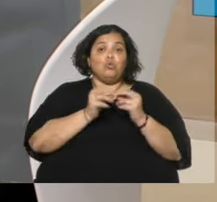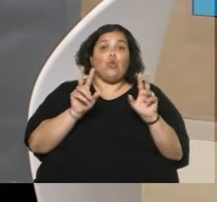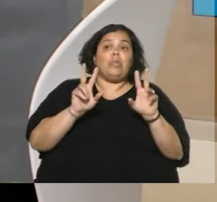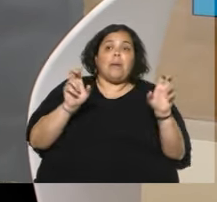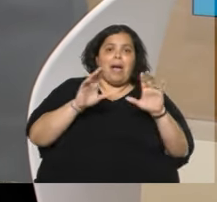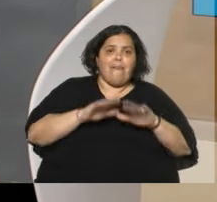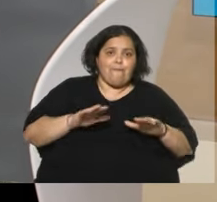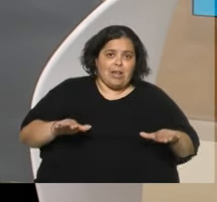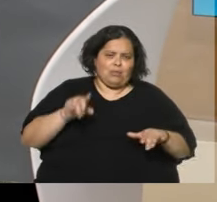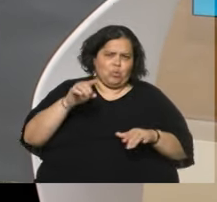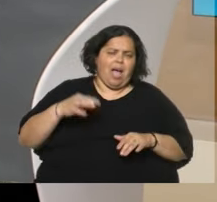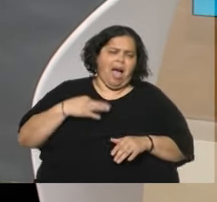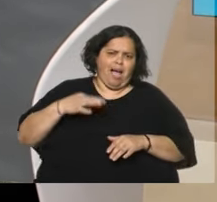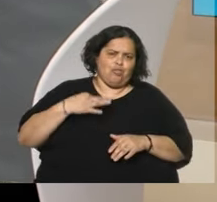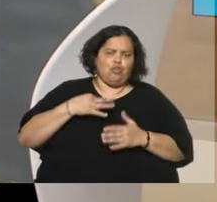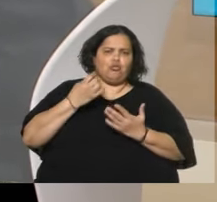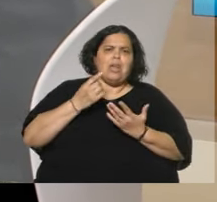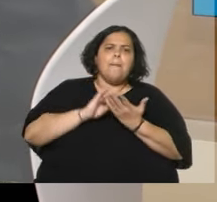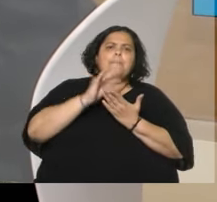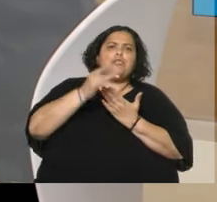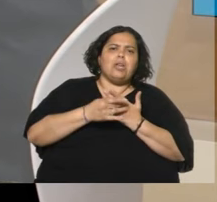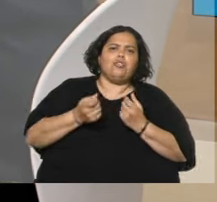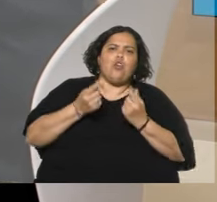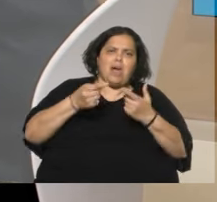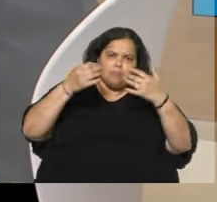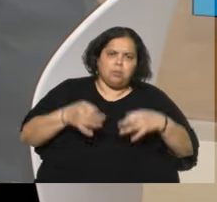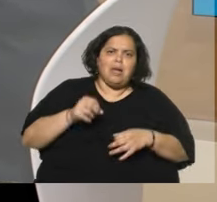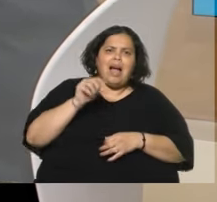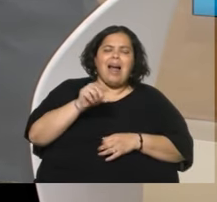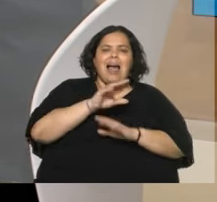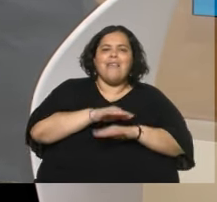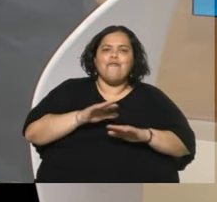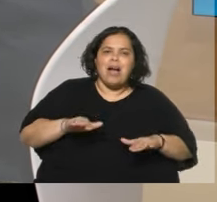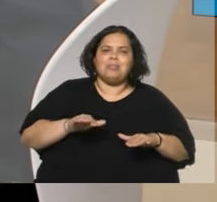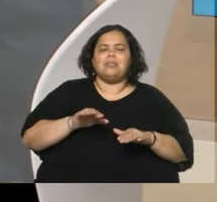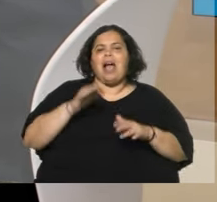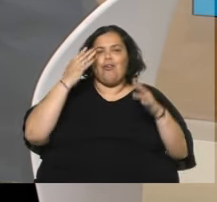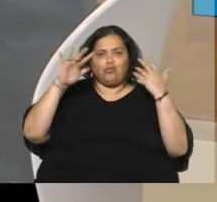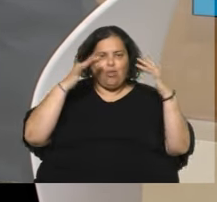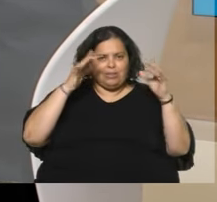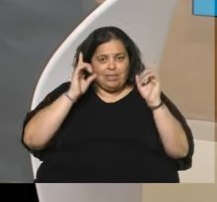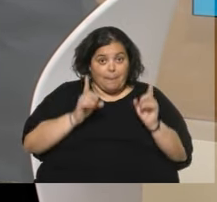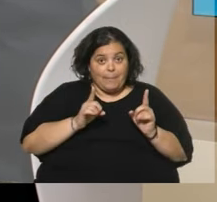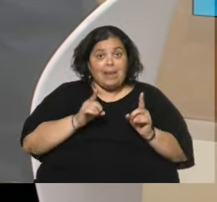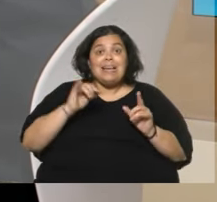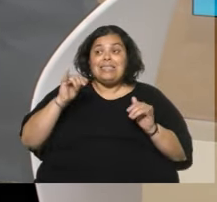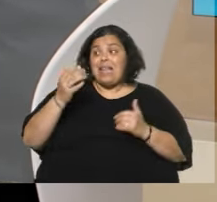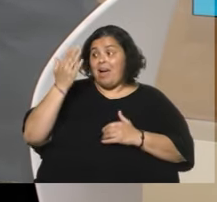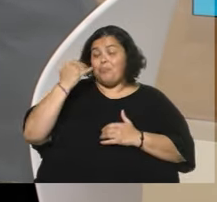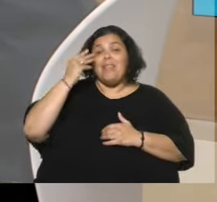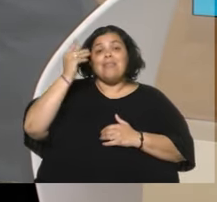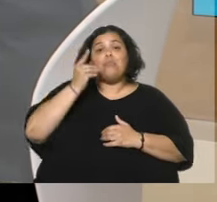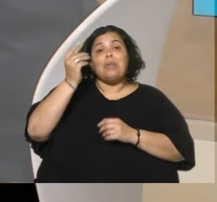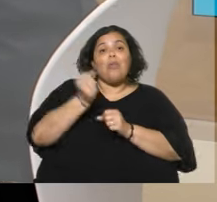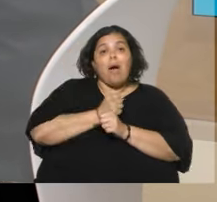años que está con este proyecto de garantías a la infancia, a los niños, a los adolescentes. Salió aprobado en diputados, ahora va